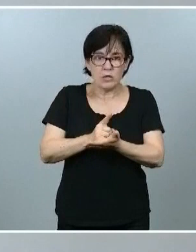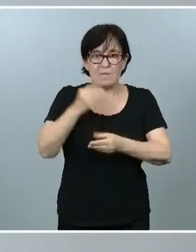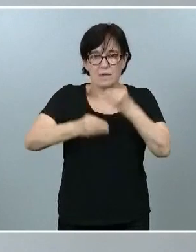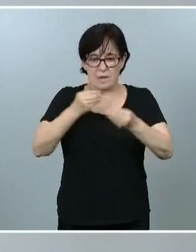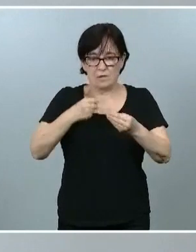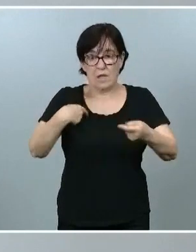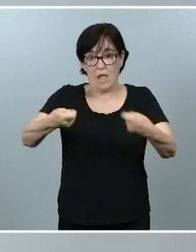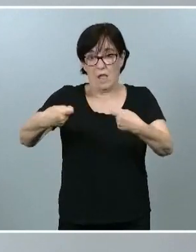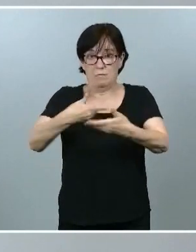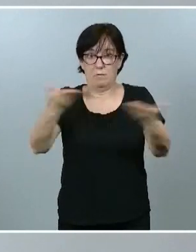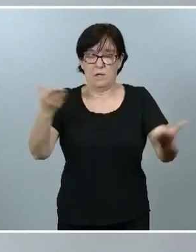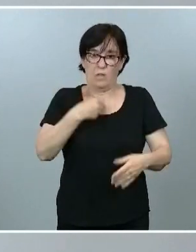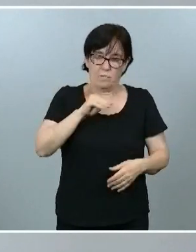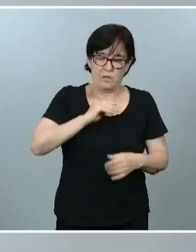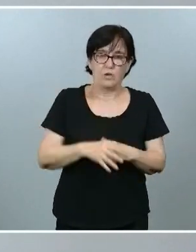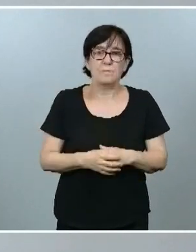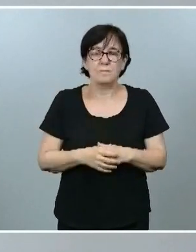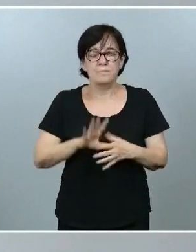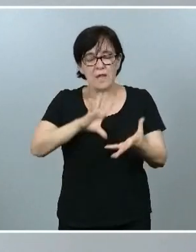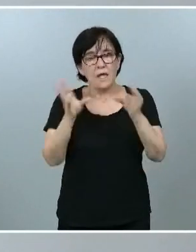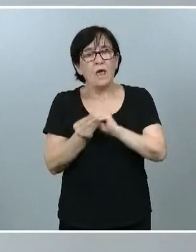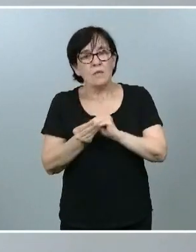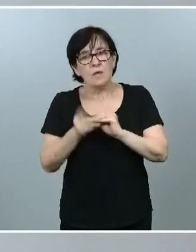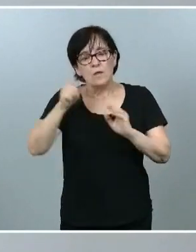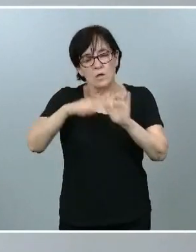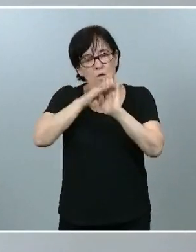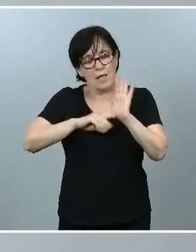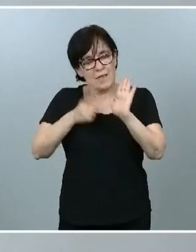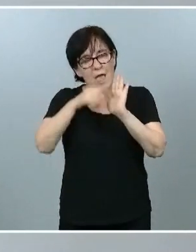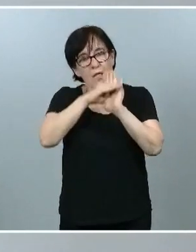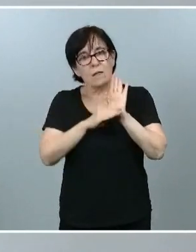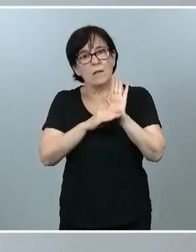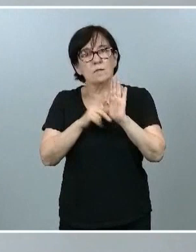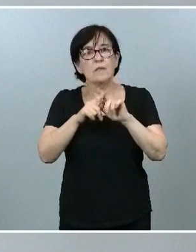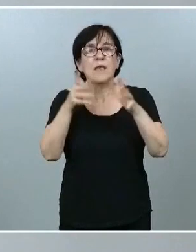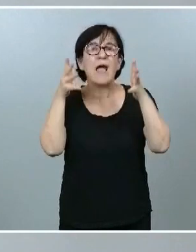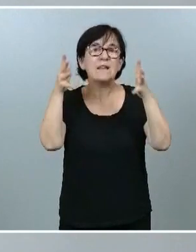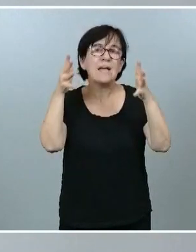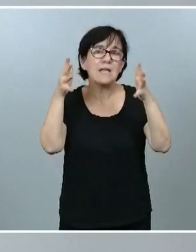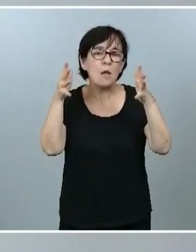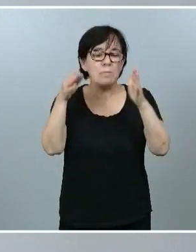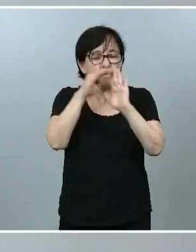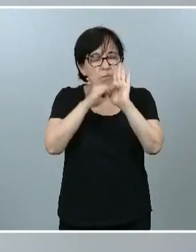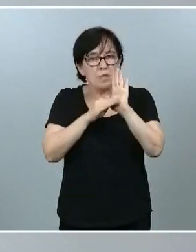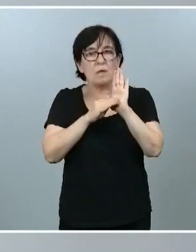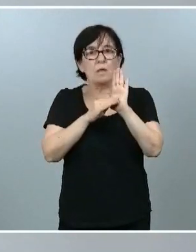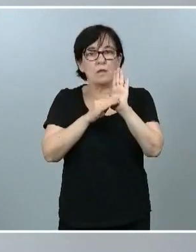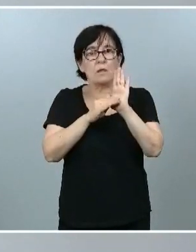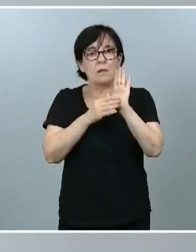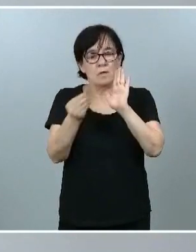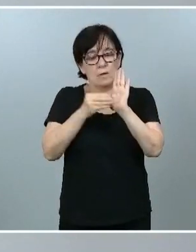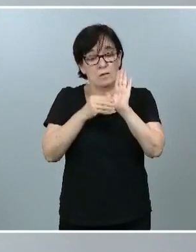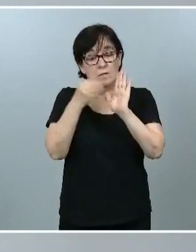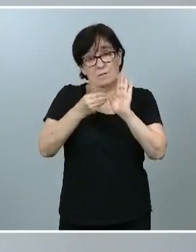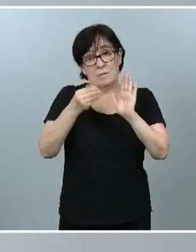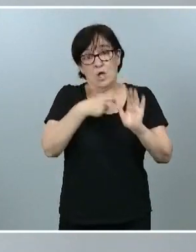español. Adaptamos así a nosa legislación ás recomendaciones que en esta materia viene emanando da Comisión